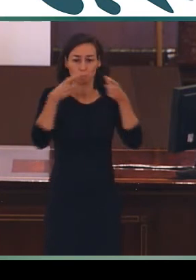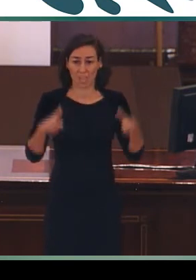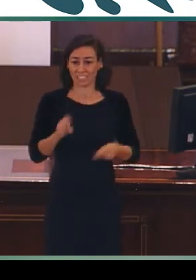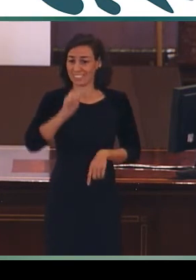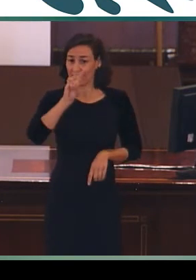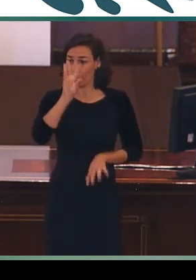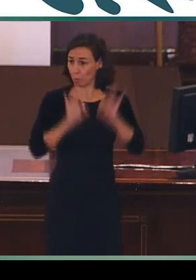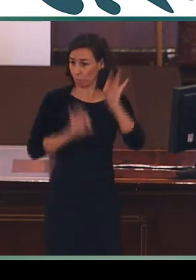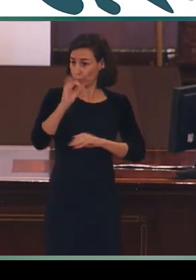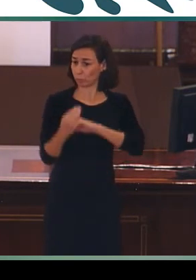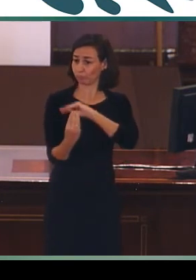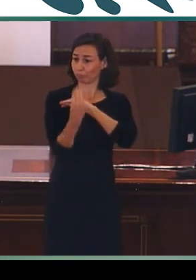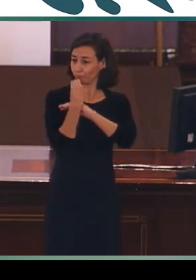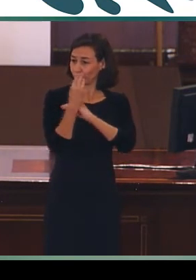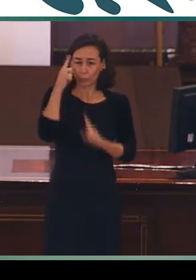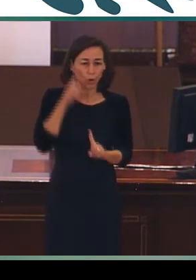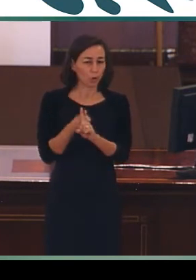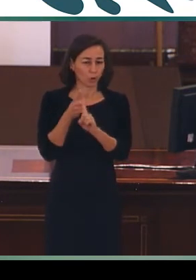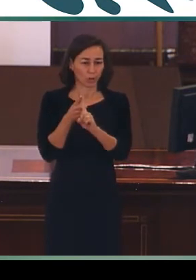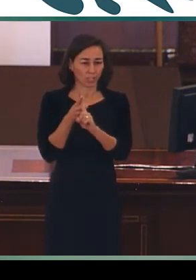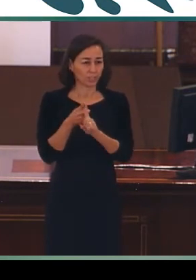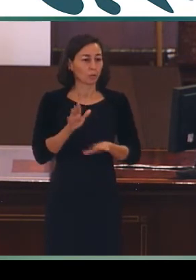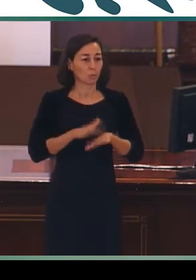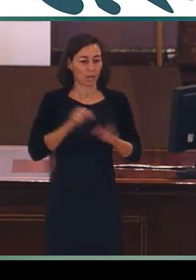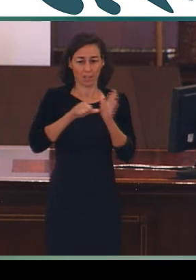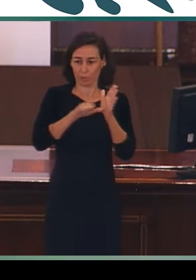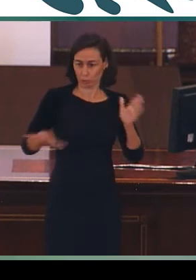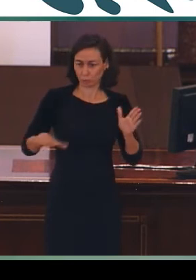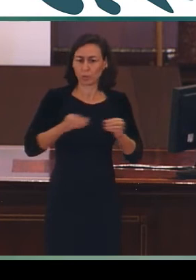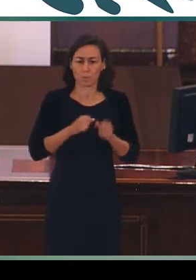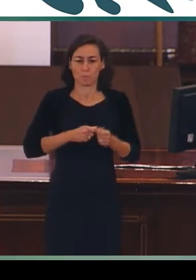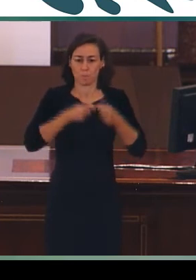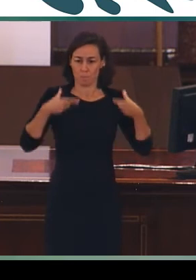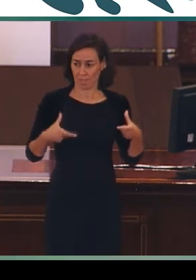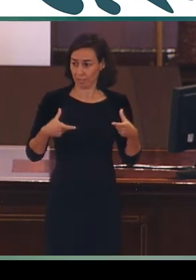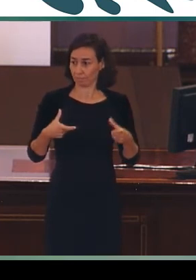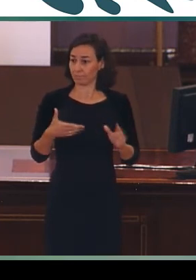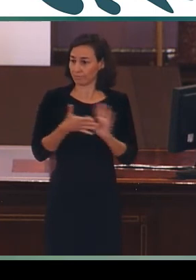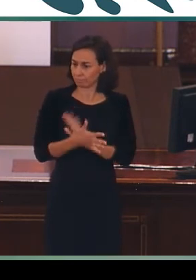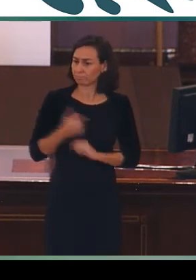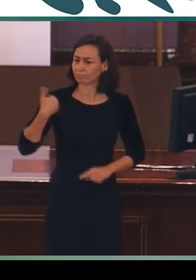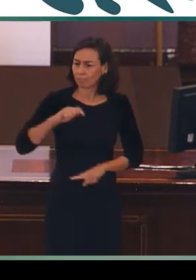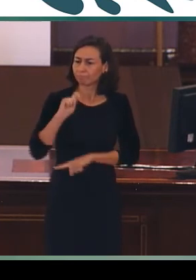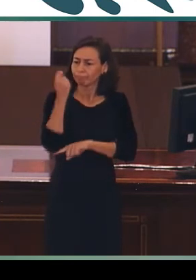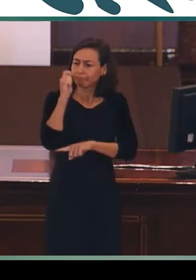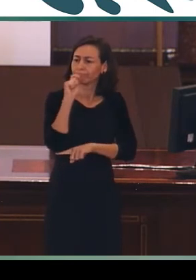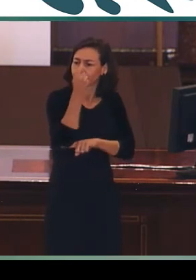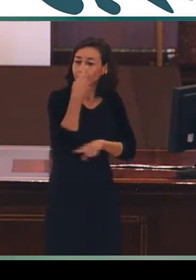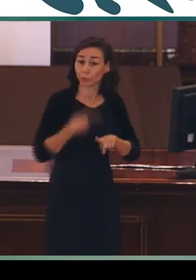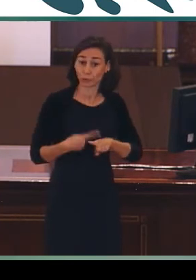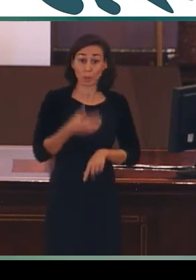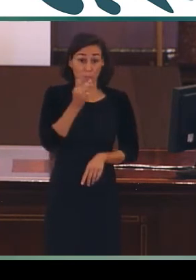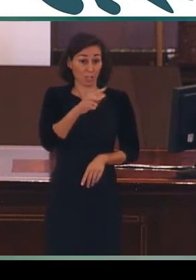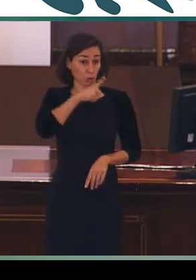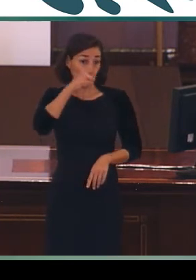% la subvención nominativa al Centro de Normalización Lingüística. Y fue Concha a petición vuestra